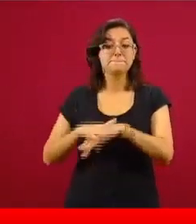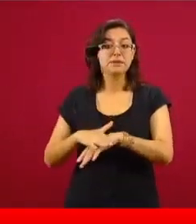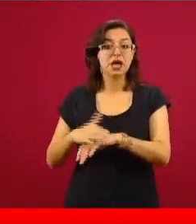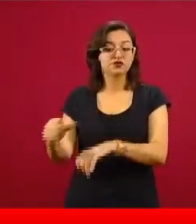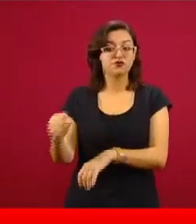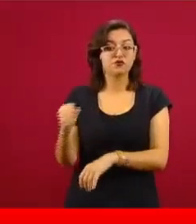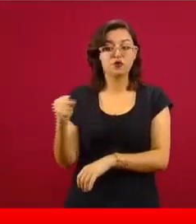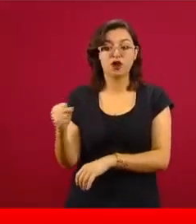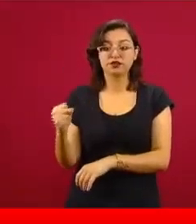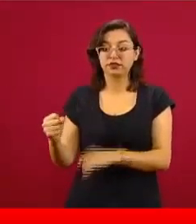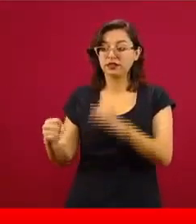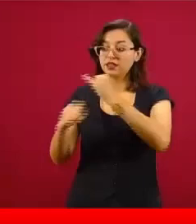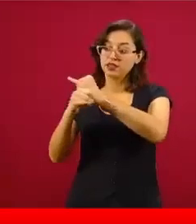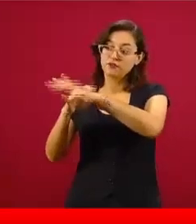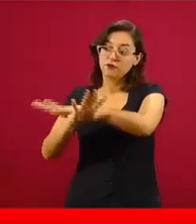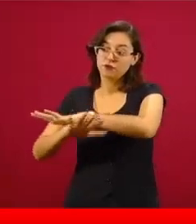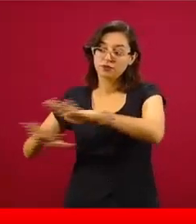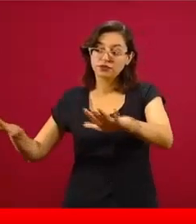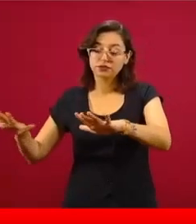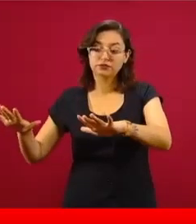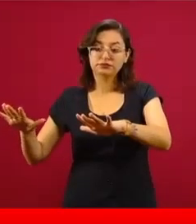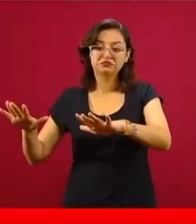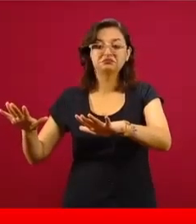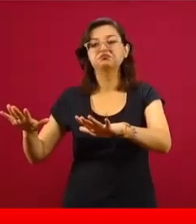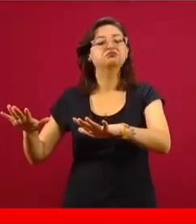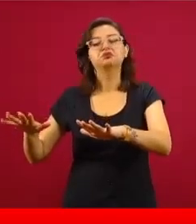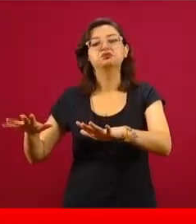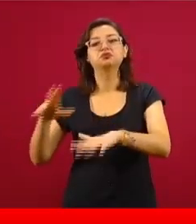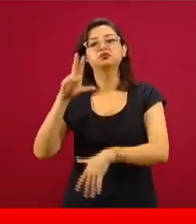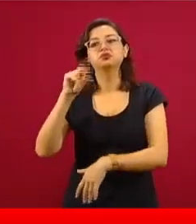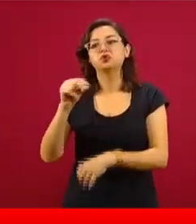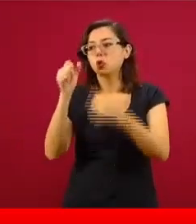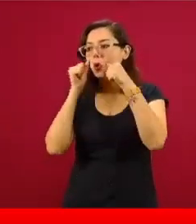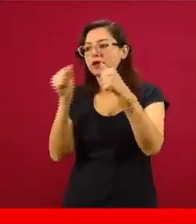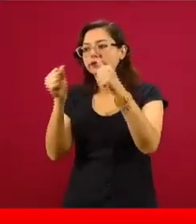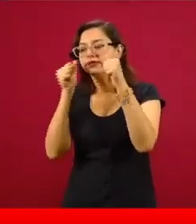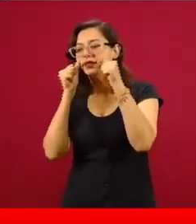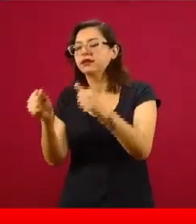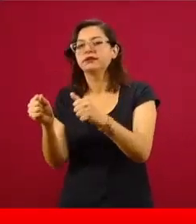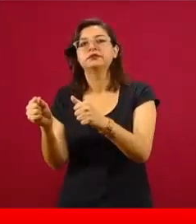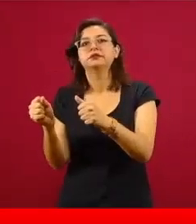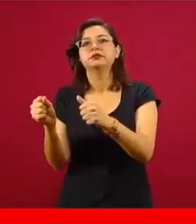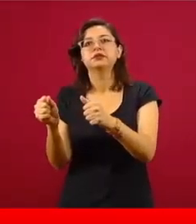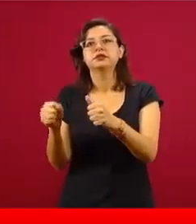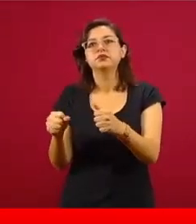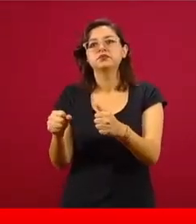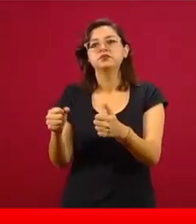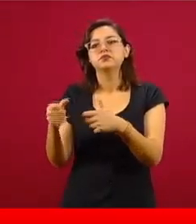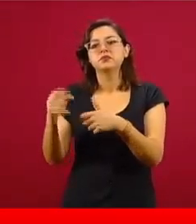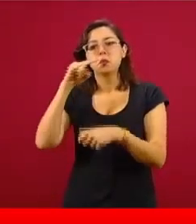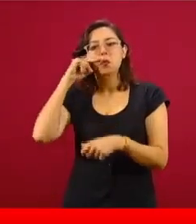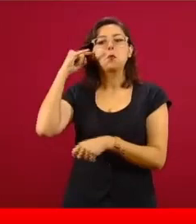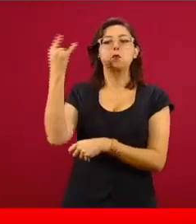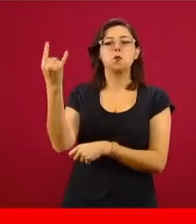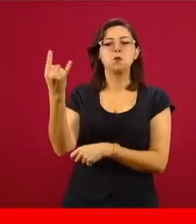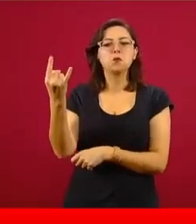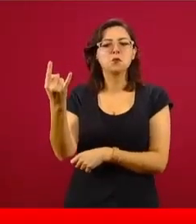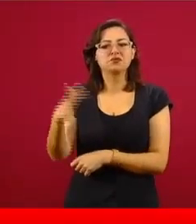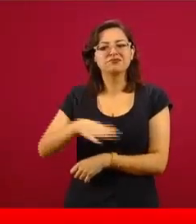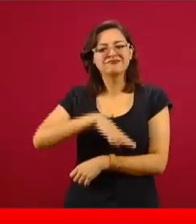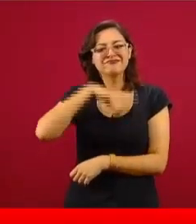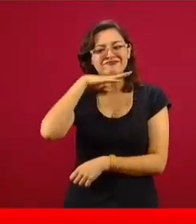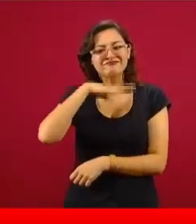es la que generalmente no se aborda o consideramos que es algo